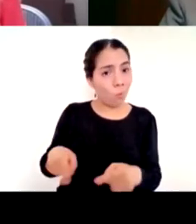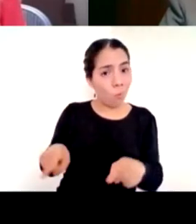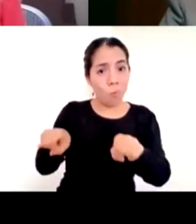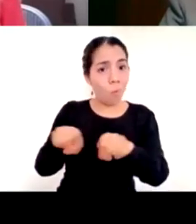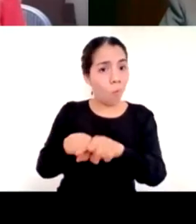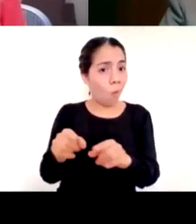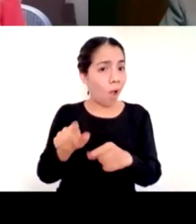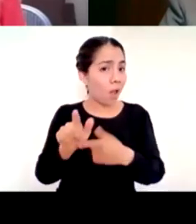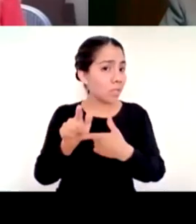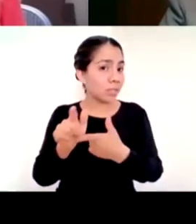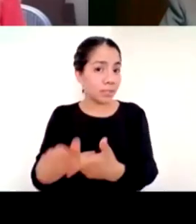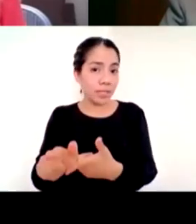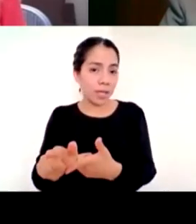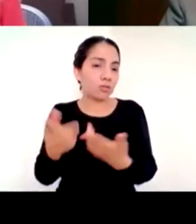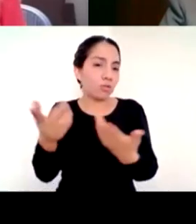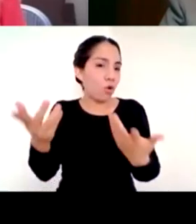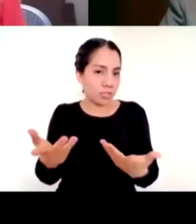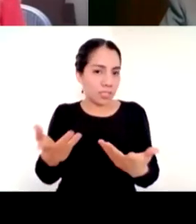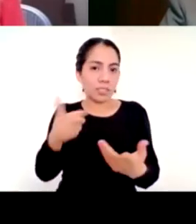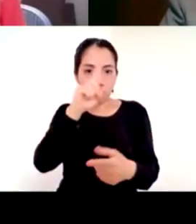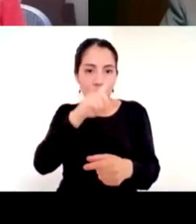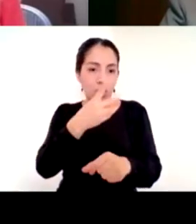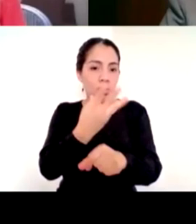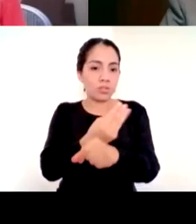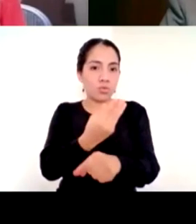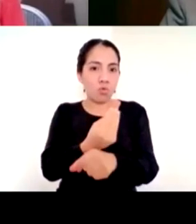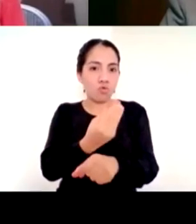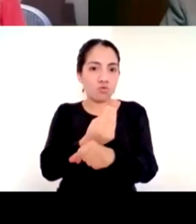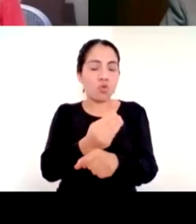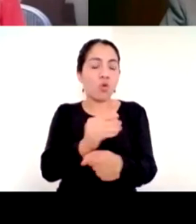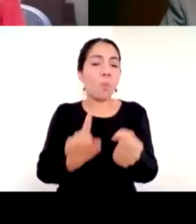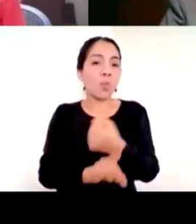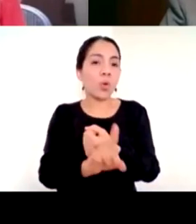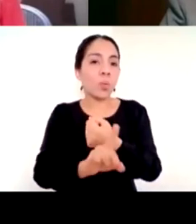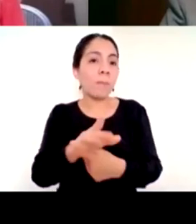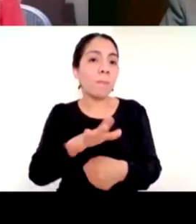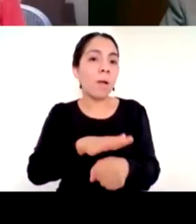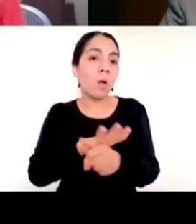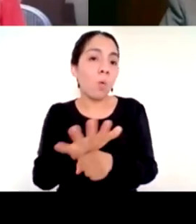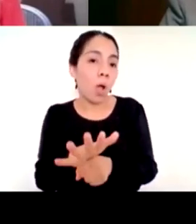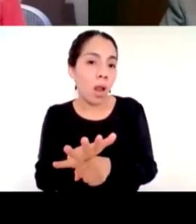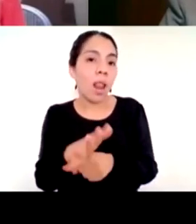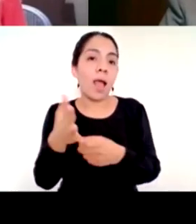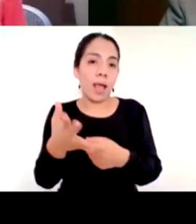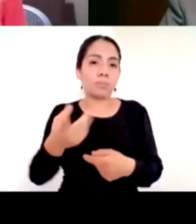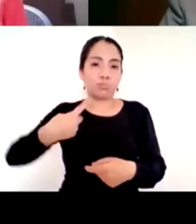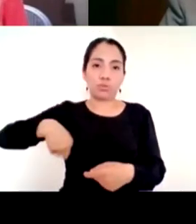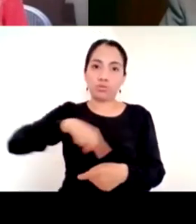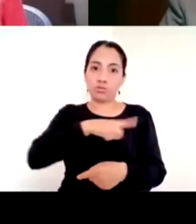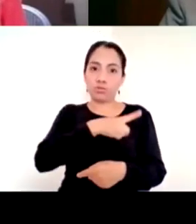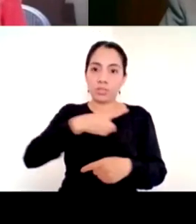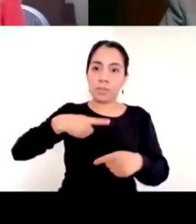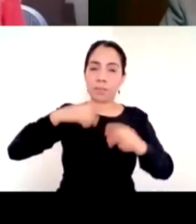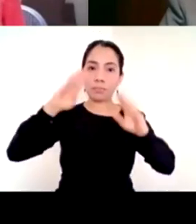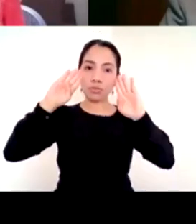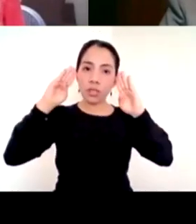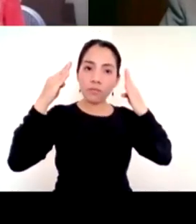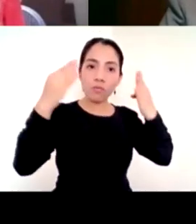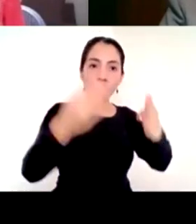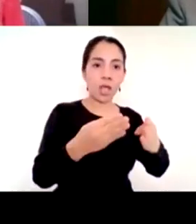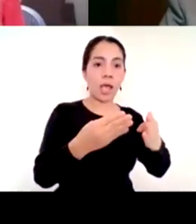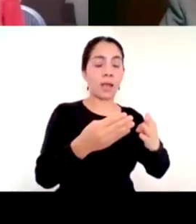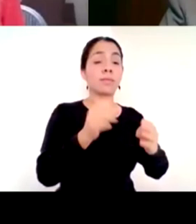entra en un debate y entonces, es que estoy muy preocupado, bueno, y no hay la solución, pues entonces, ya estamos hablando de otra cosa.